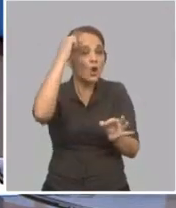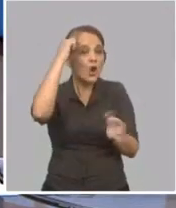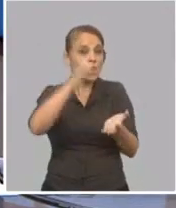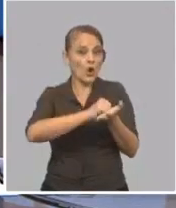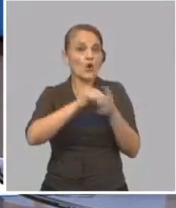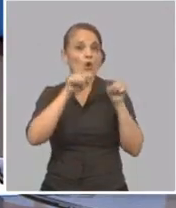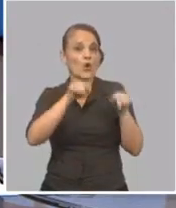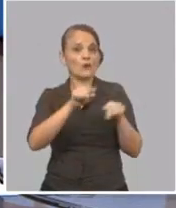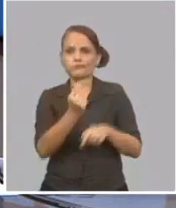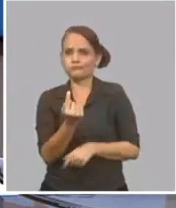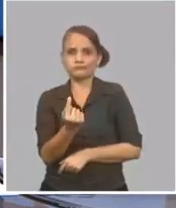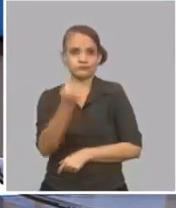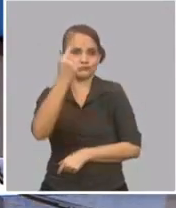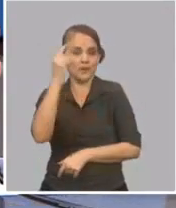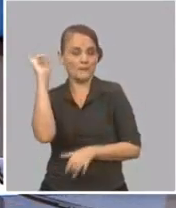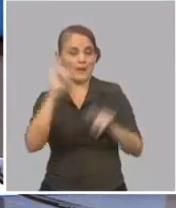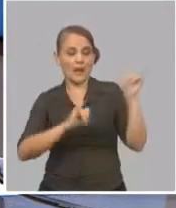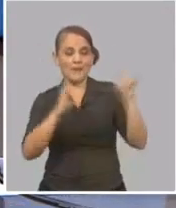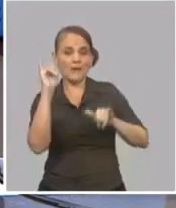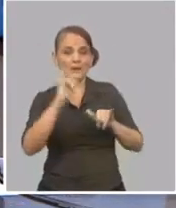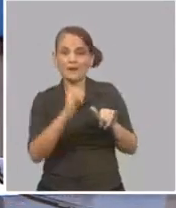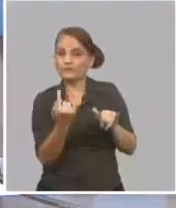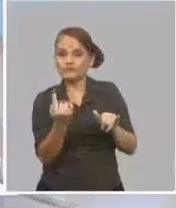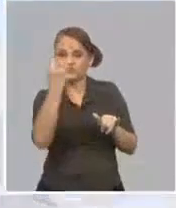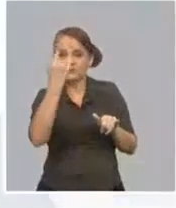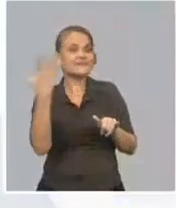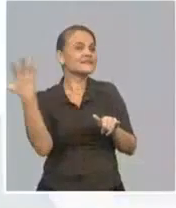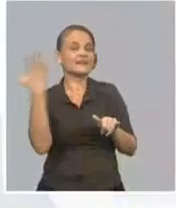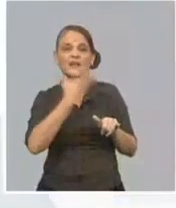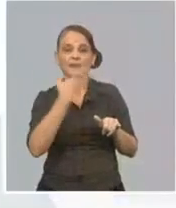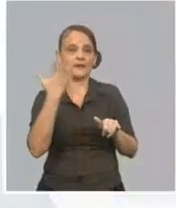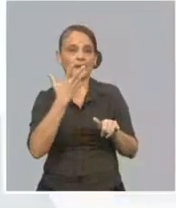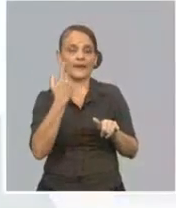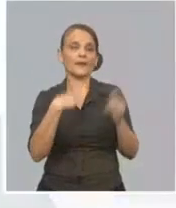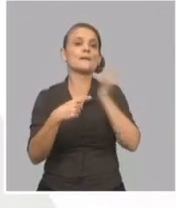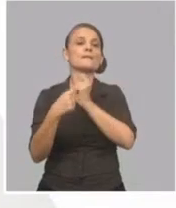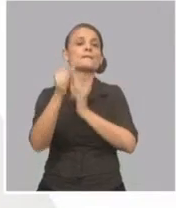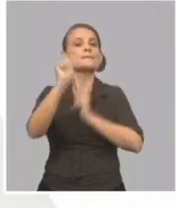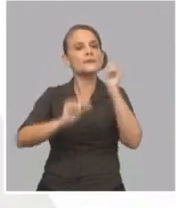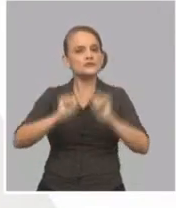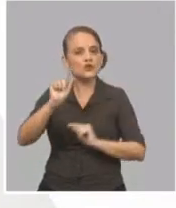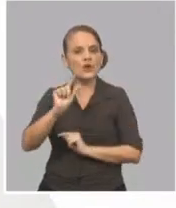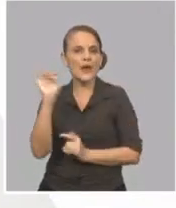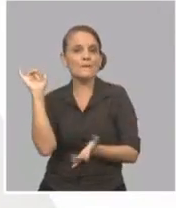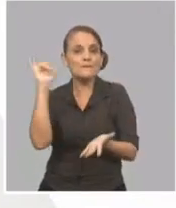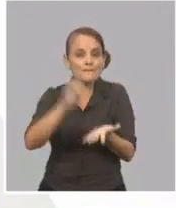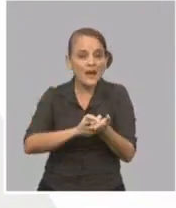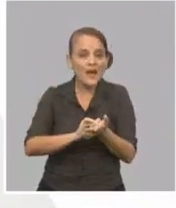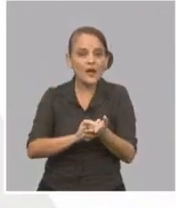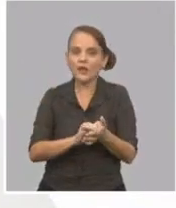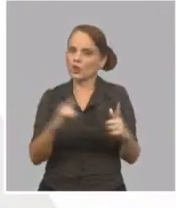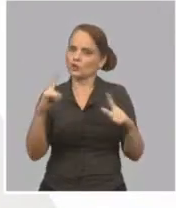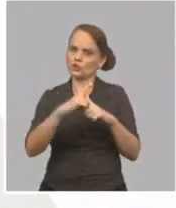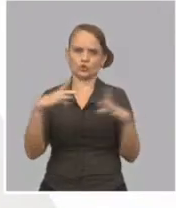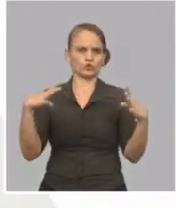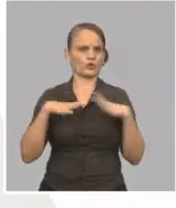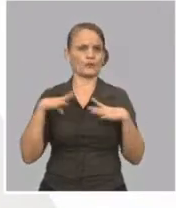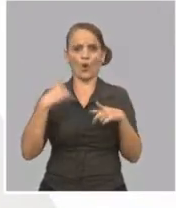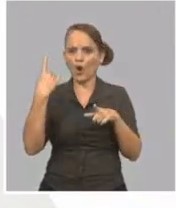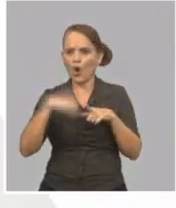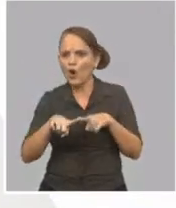aviones, solo pueden venir pasajeros que vengan a hacer turismo. Hay que decir